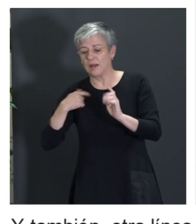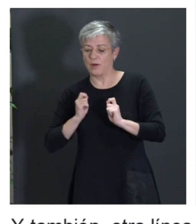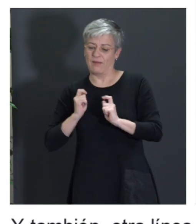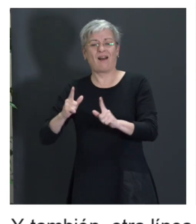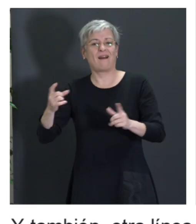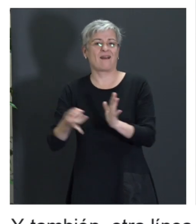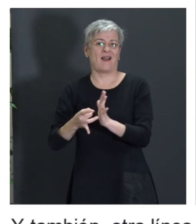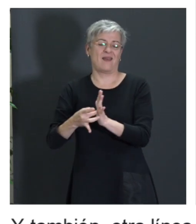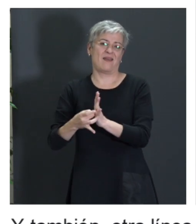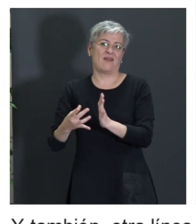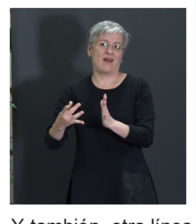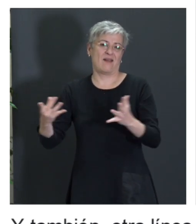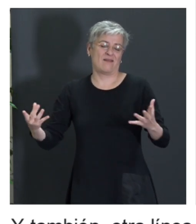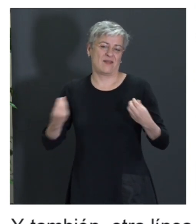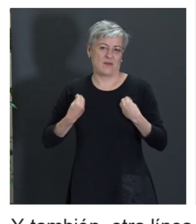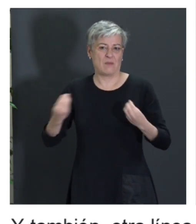las personas.